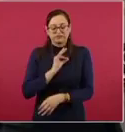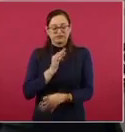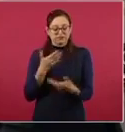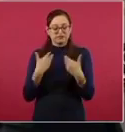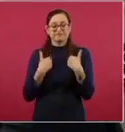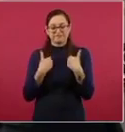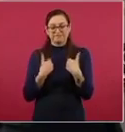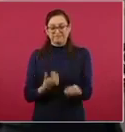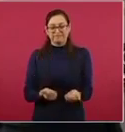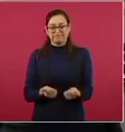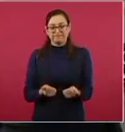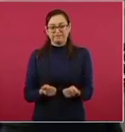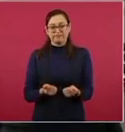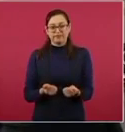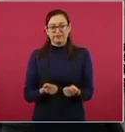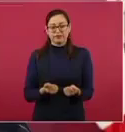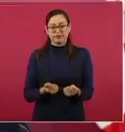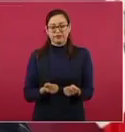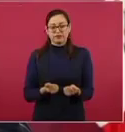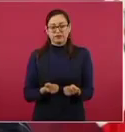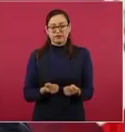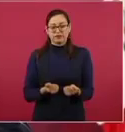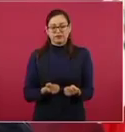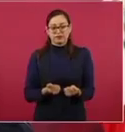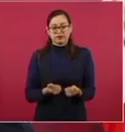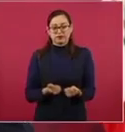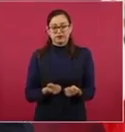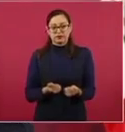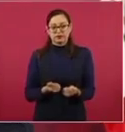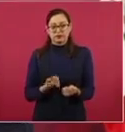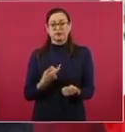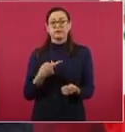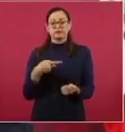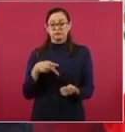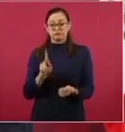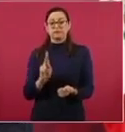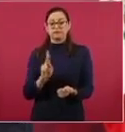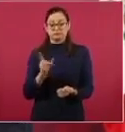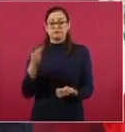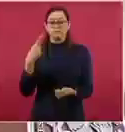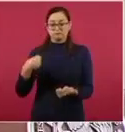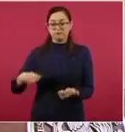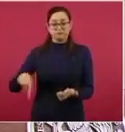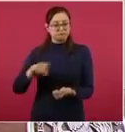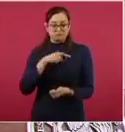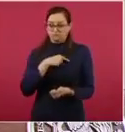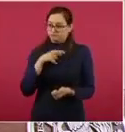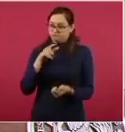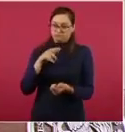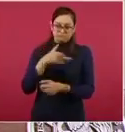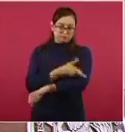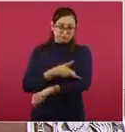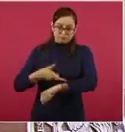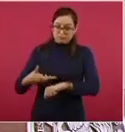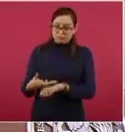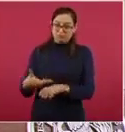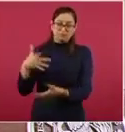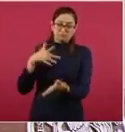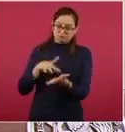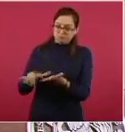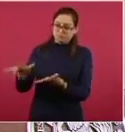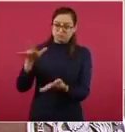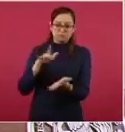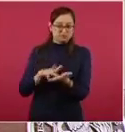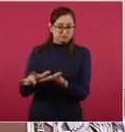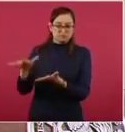planteamos que vamos a apoyarlos en todo,